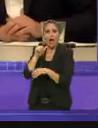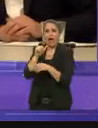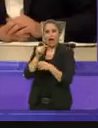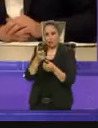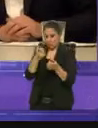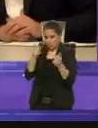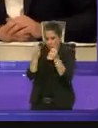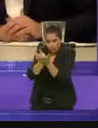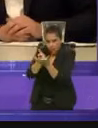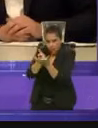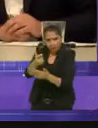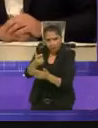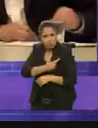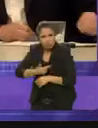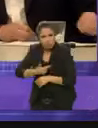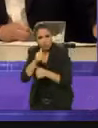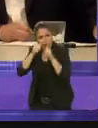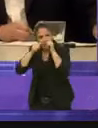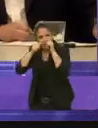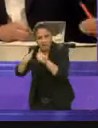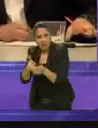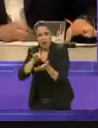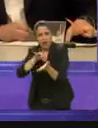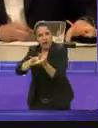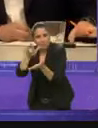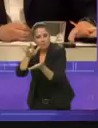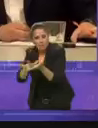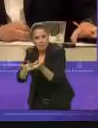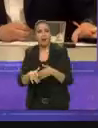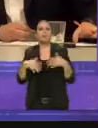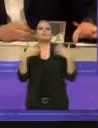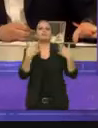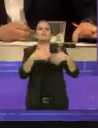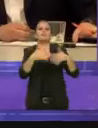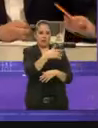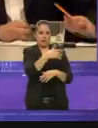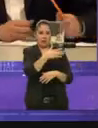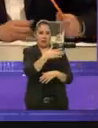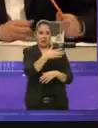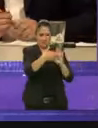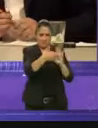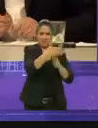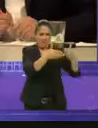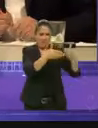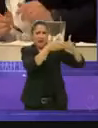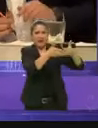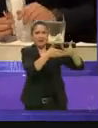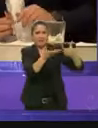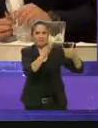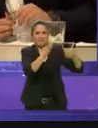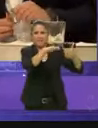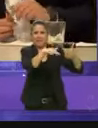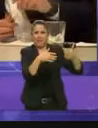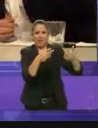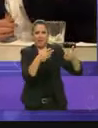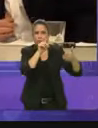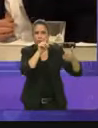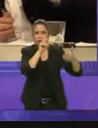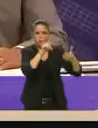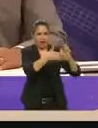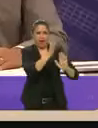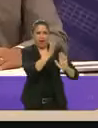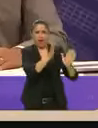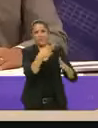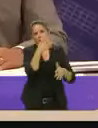no lo quisieron hacer y qué bueno que ya tenemos barco pero pues nos falta el agua. Gracias al